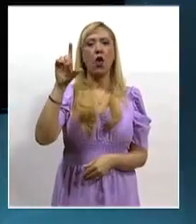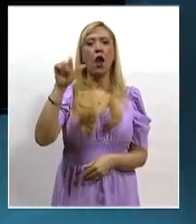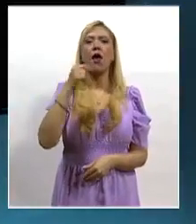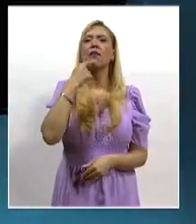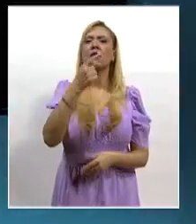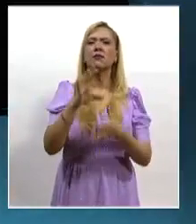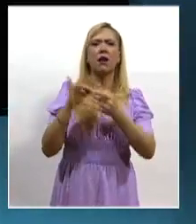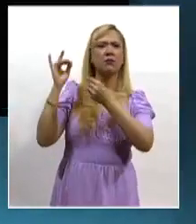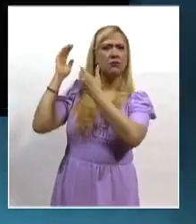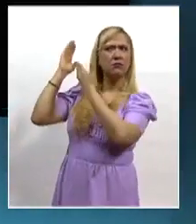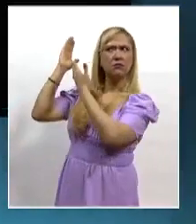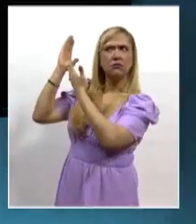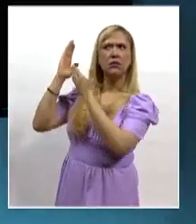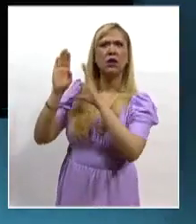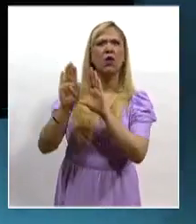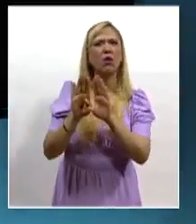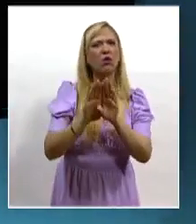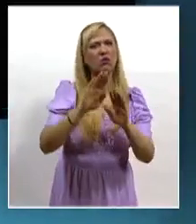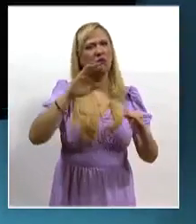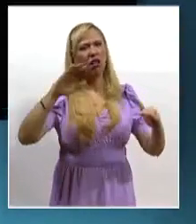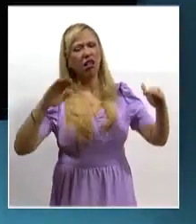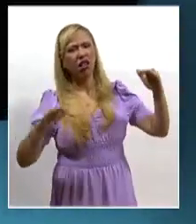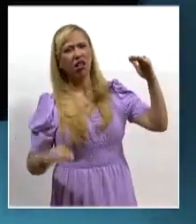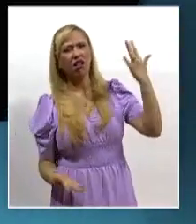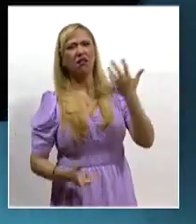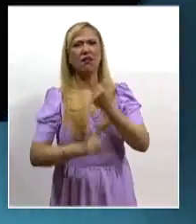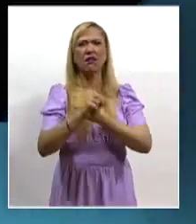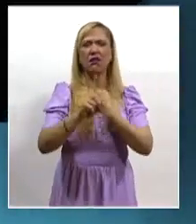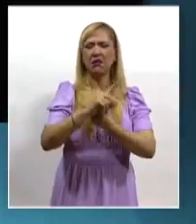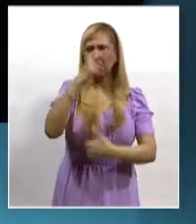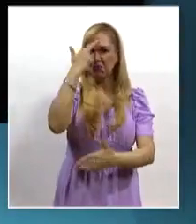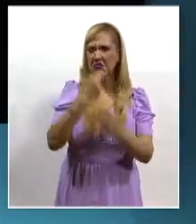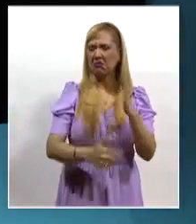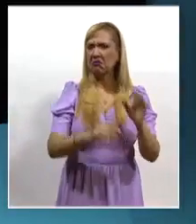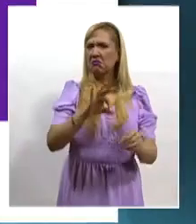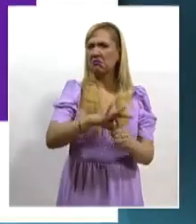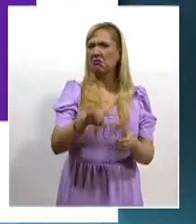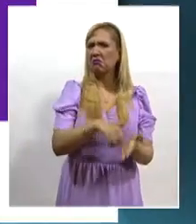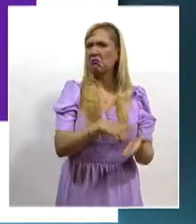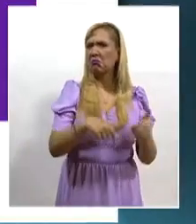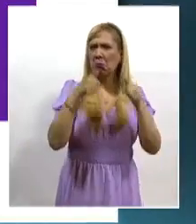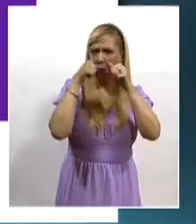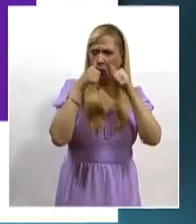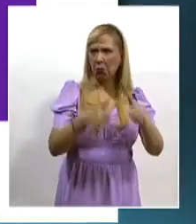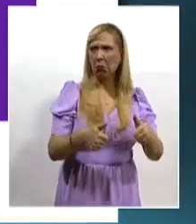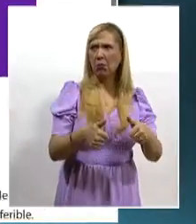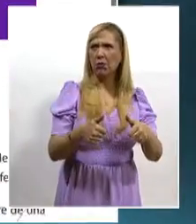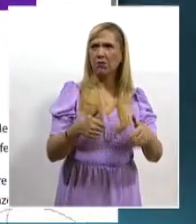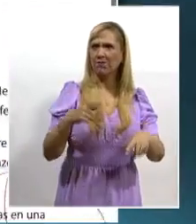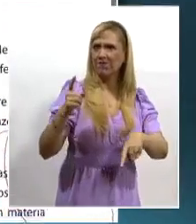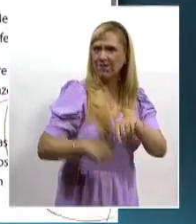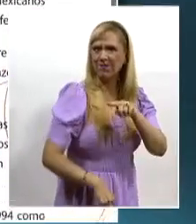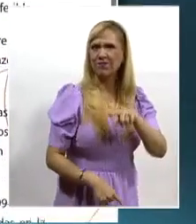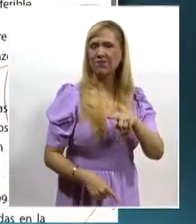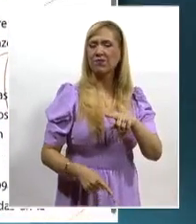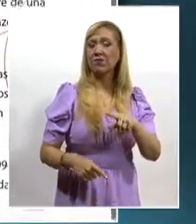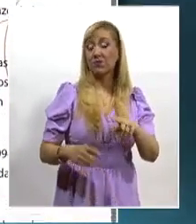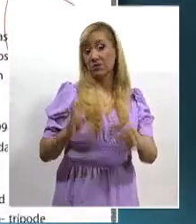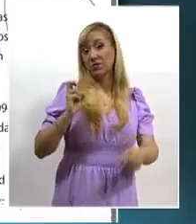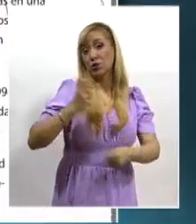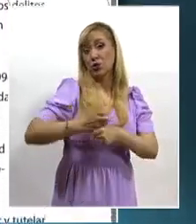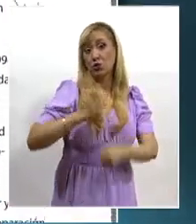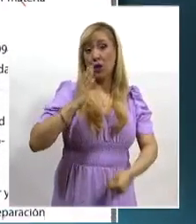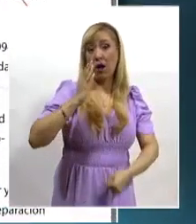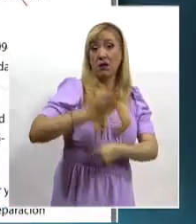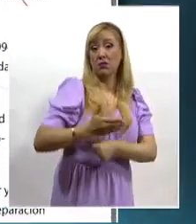sobre el impacto que tiene la desigualdad en los delitos electorales y cómo el combate a estos trasciende el endurecimiento de las penas. Señaló que